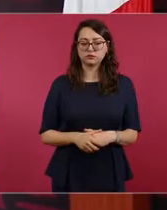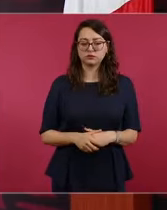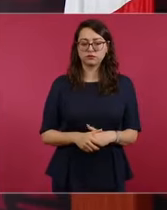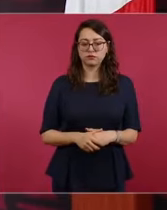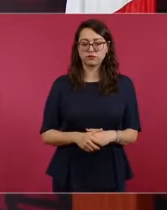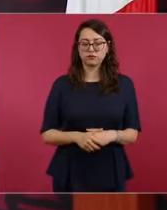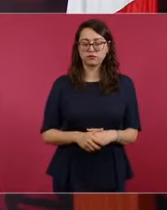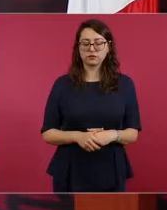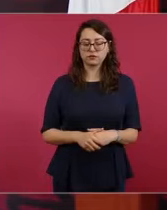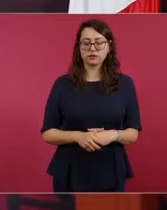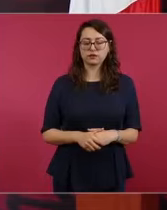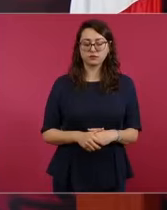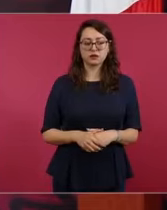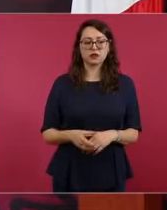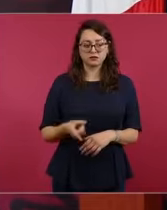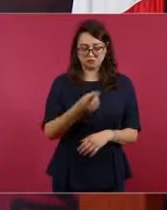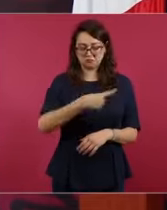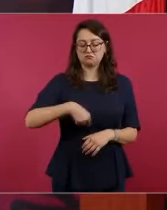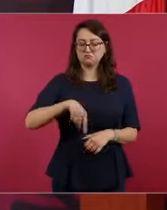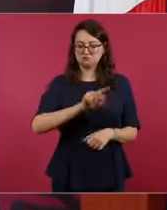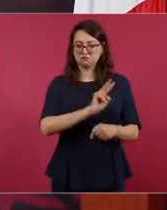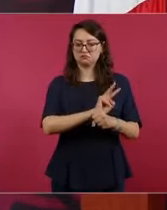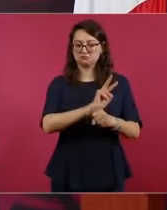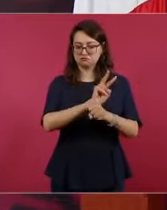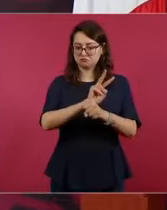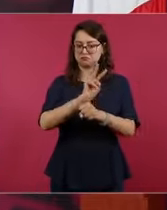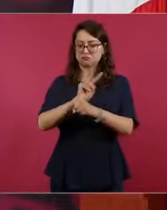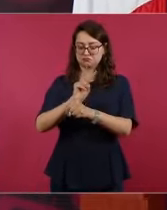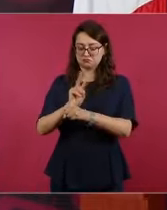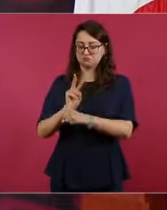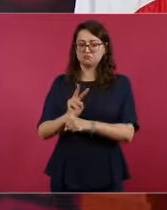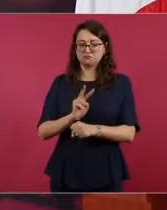Entonces, ellos están pendientes de todo eso.